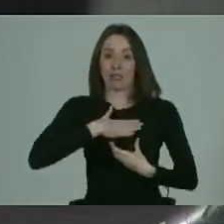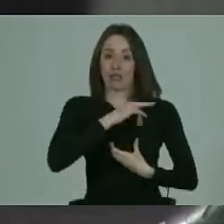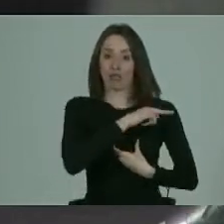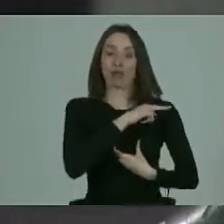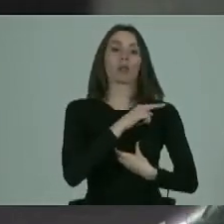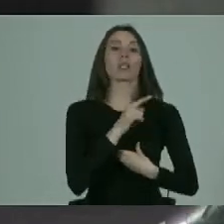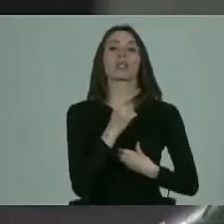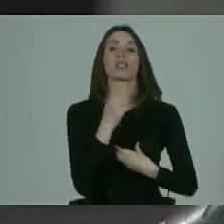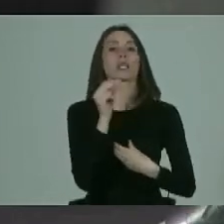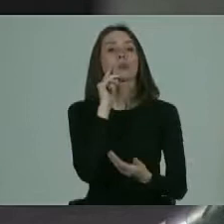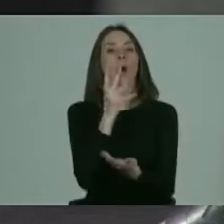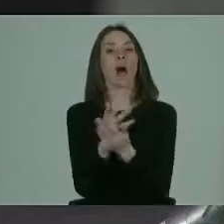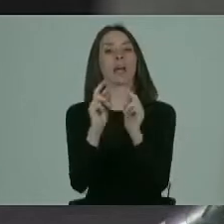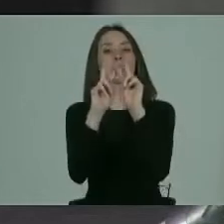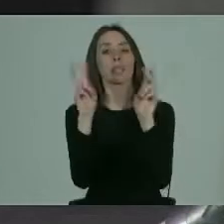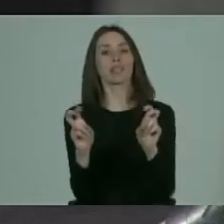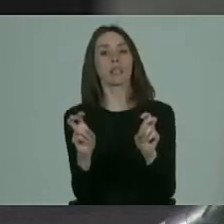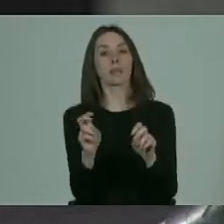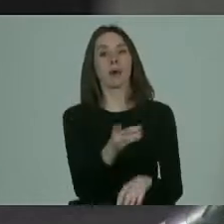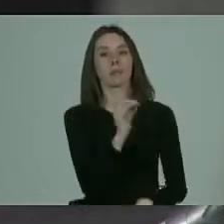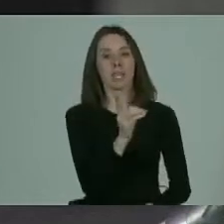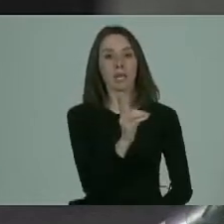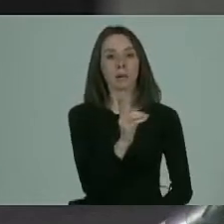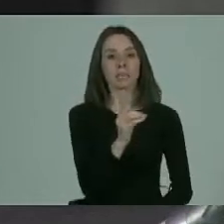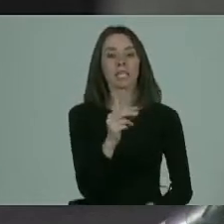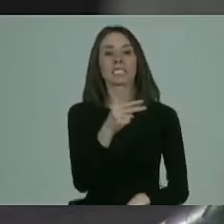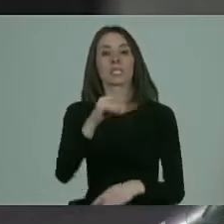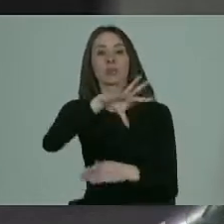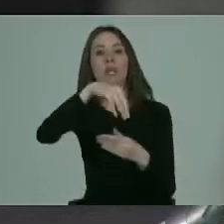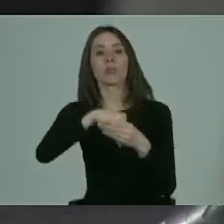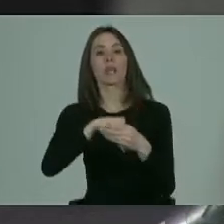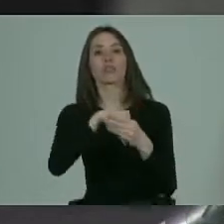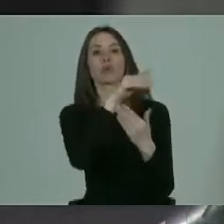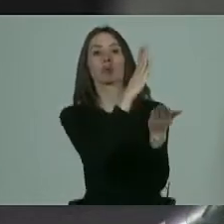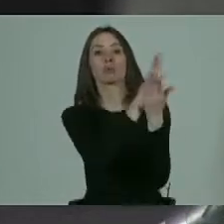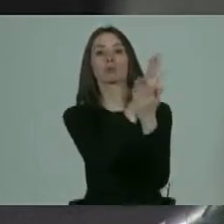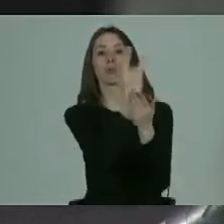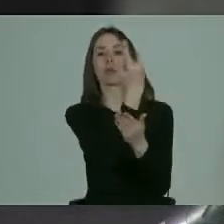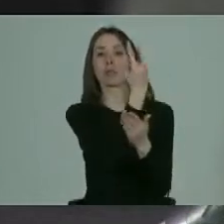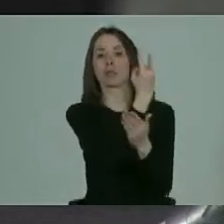el tema de discapacidad y sexualidad dentro de la formación académica?